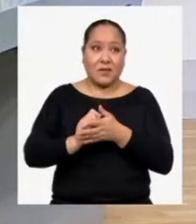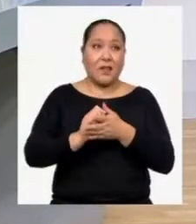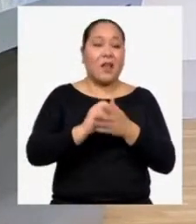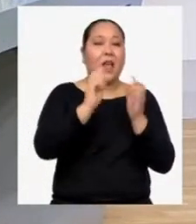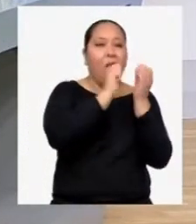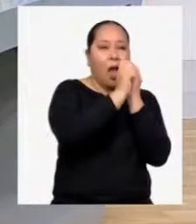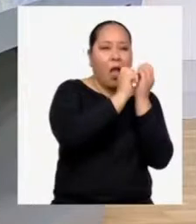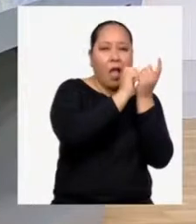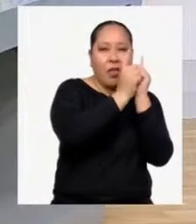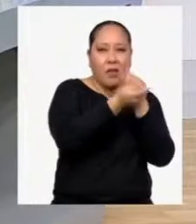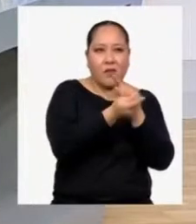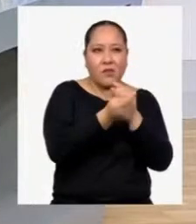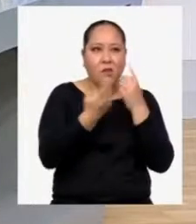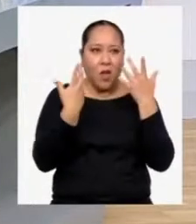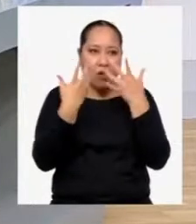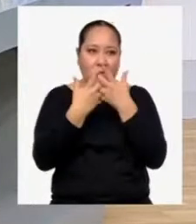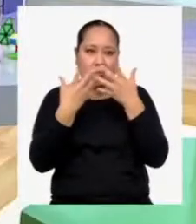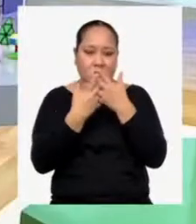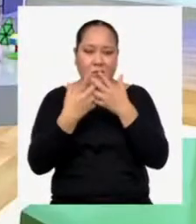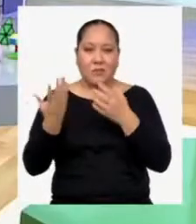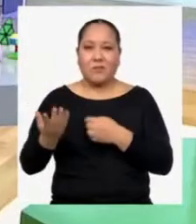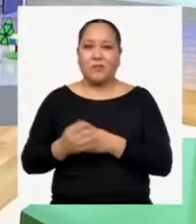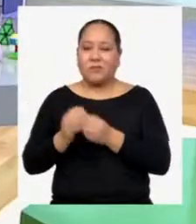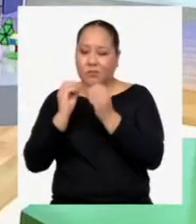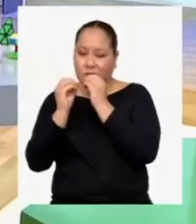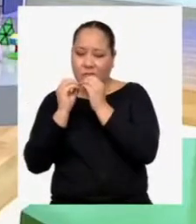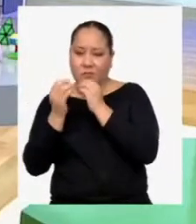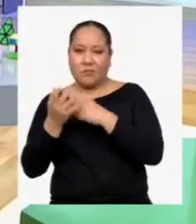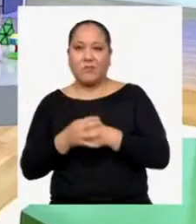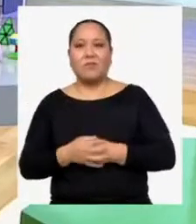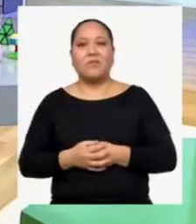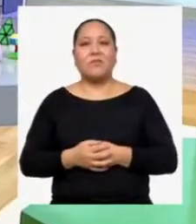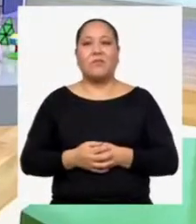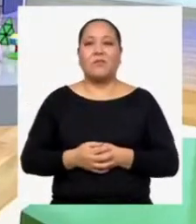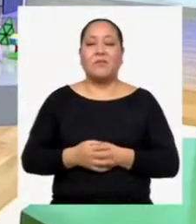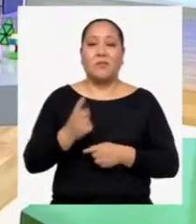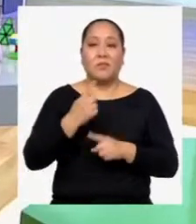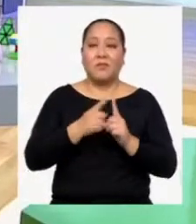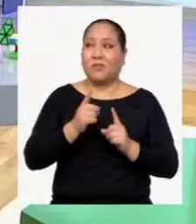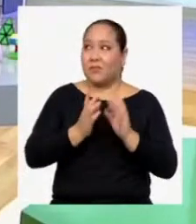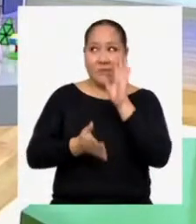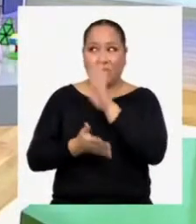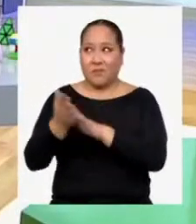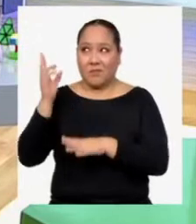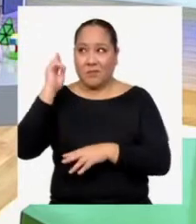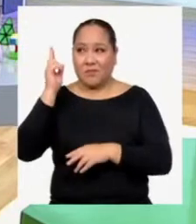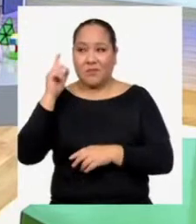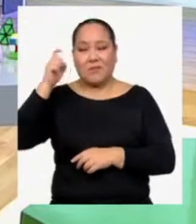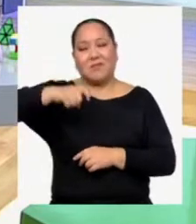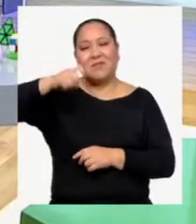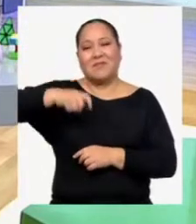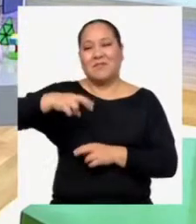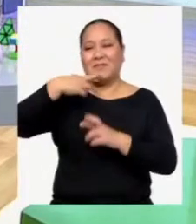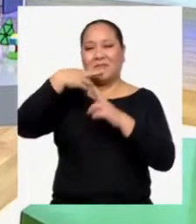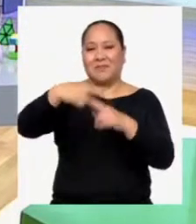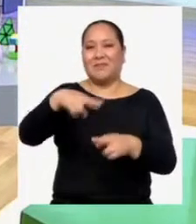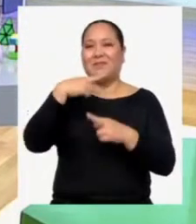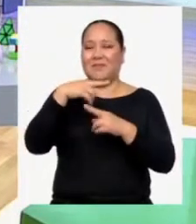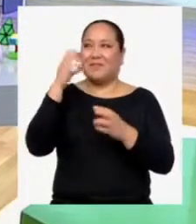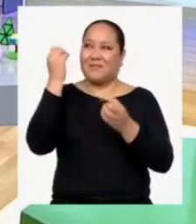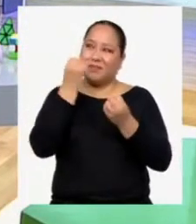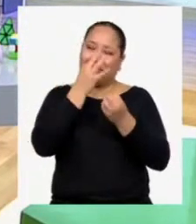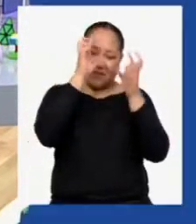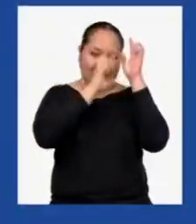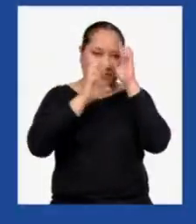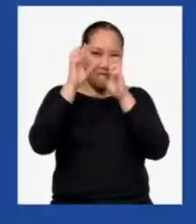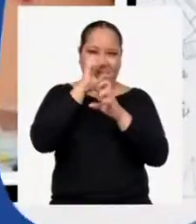la coherencia y la cohesión Pero no se nos escape, profesora Que la necesitamos para resolver algunas